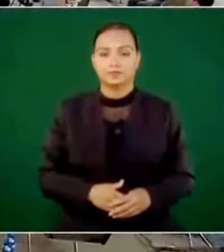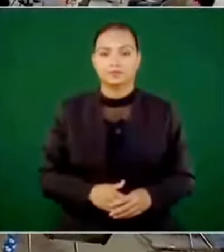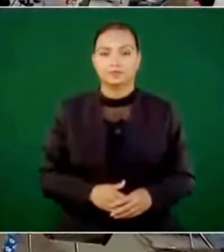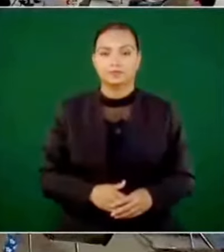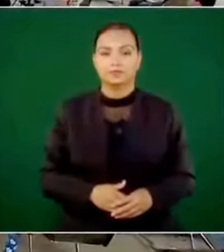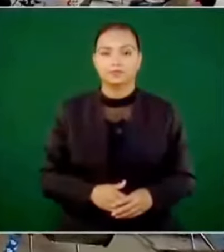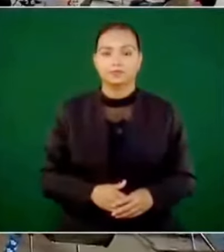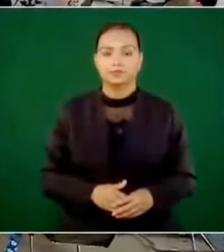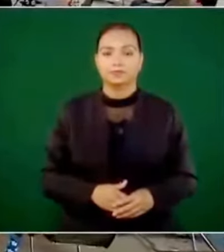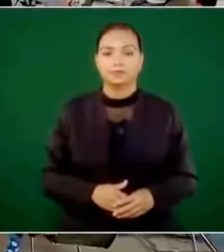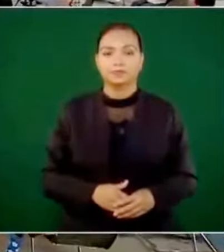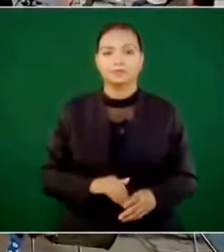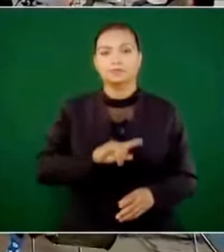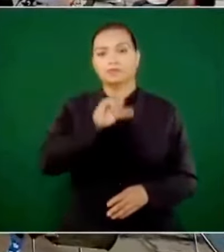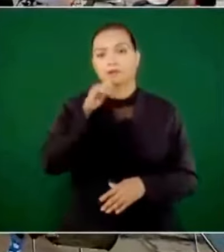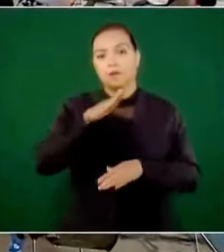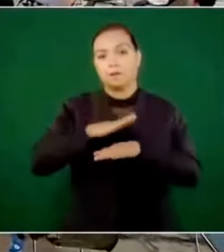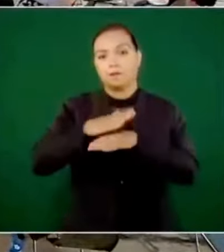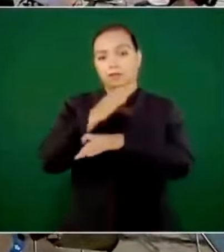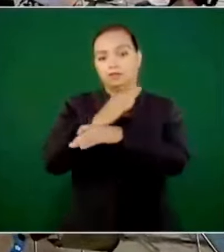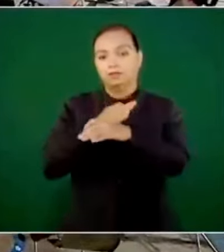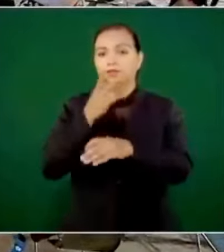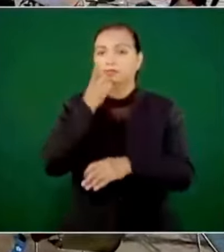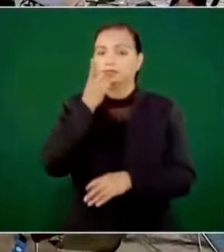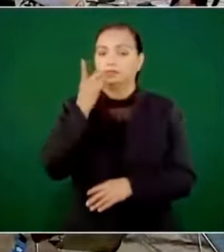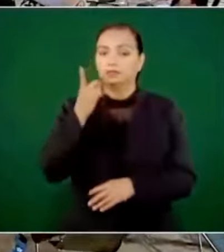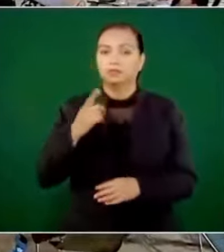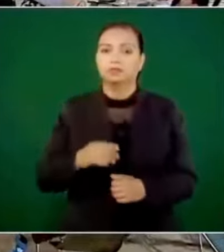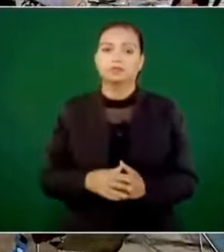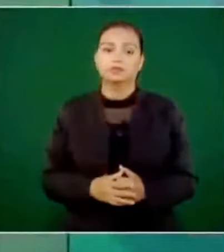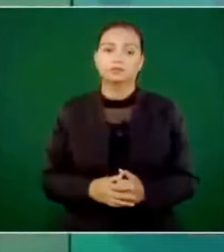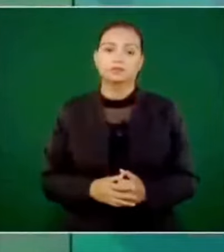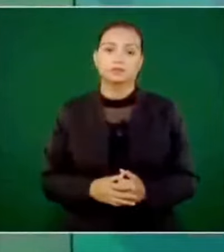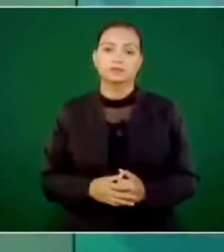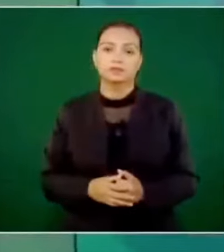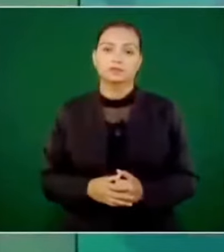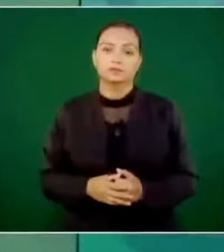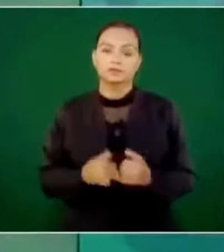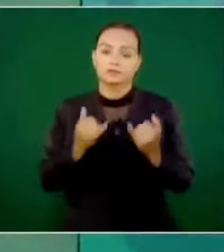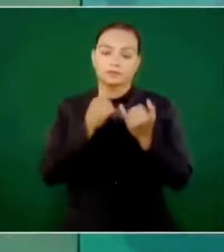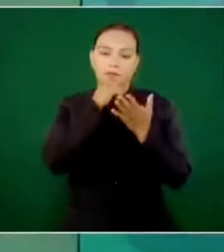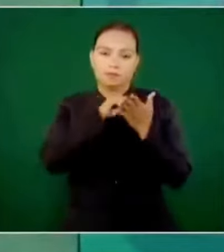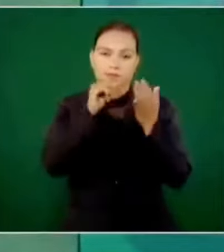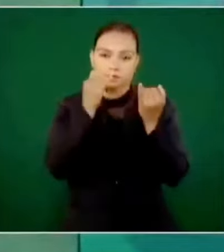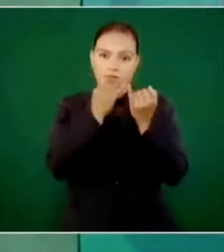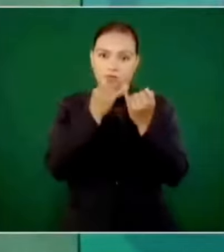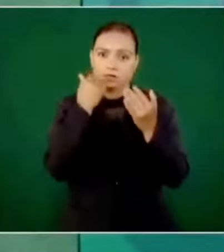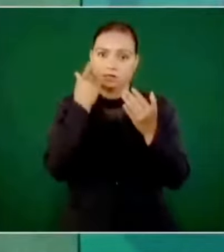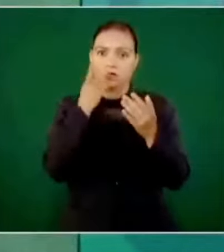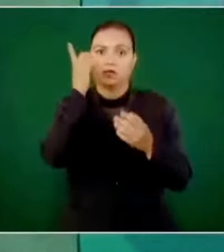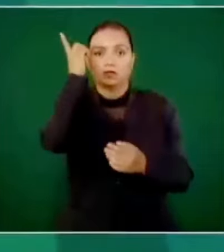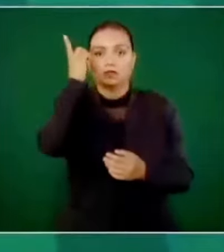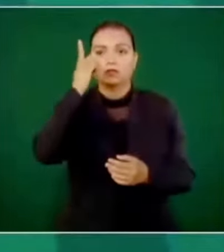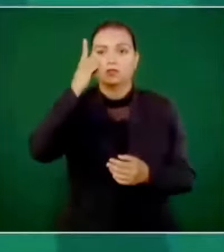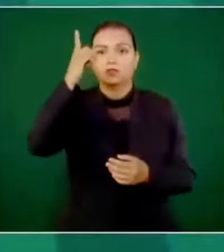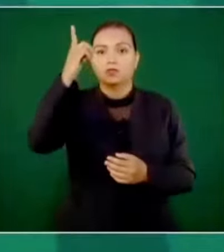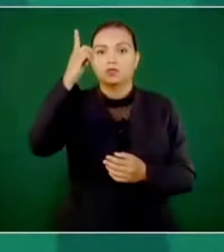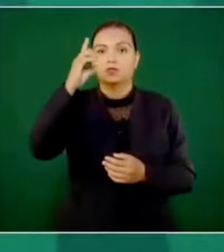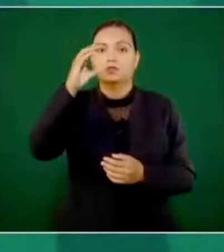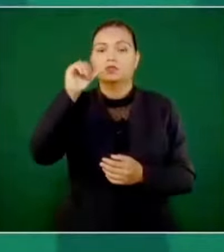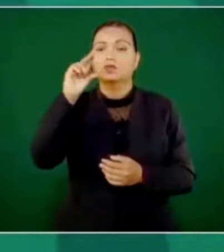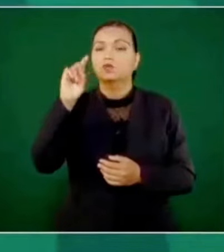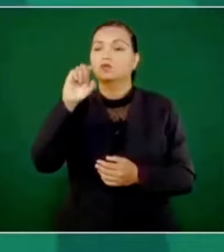Más tarde expresaba lo cito, Dios es el caudillo